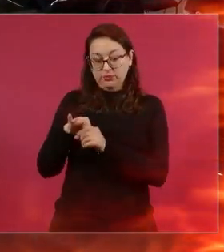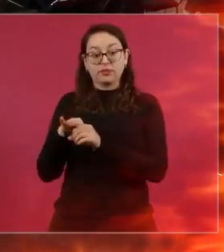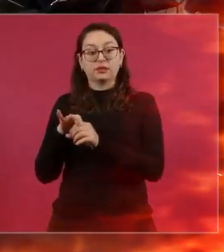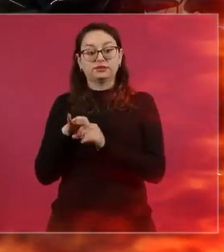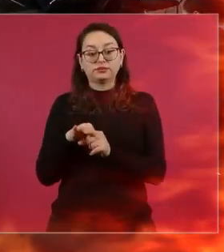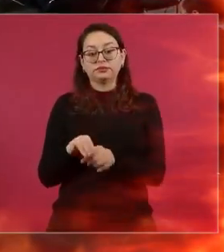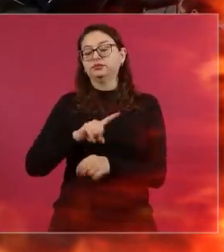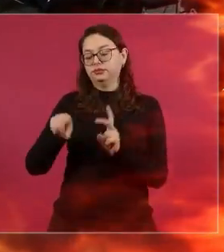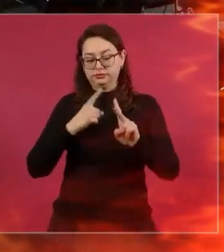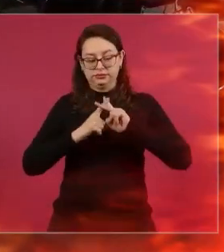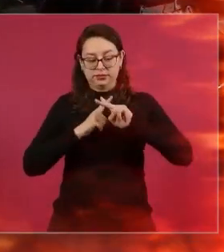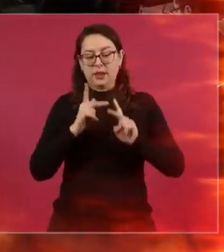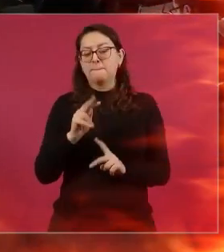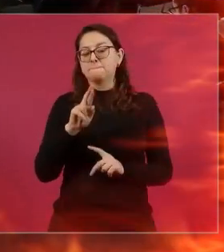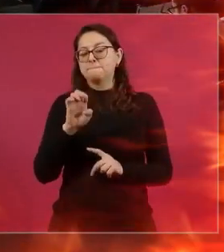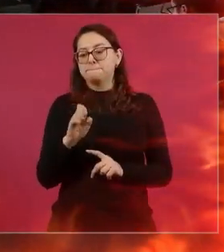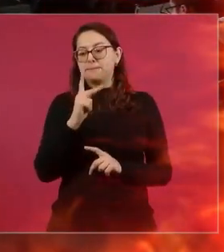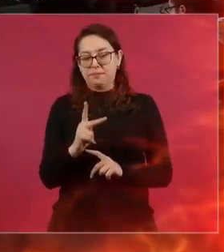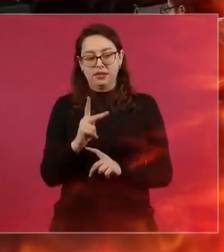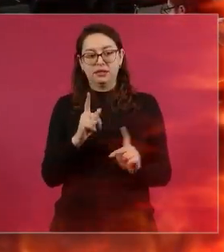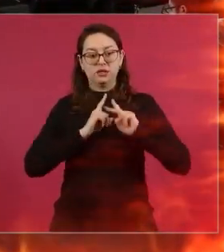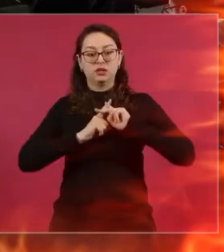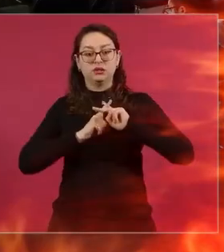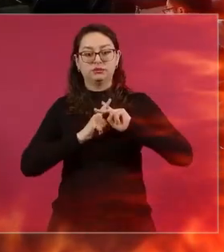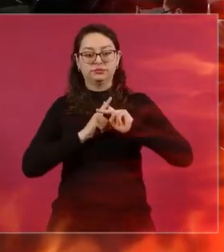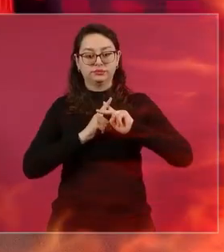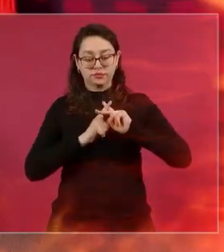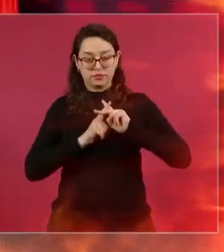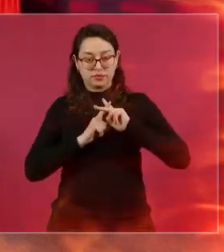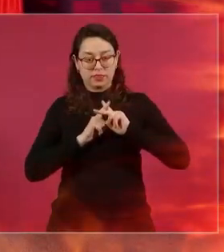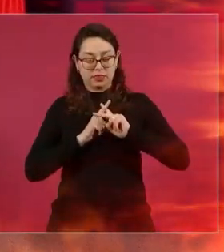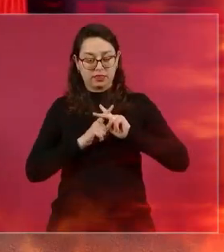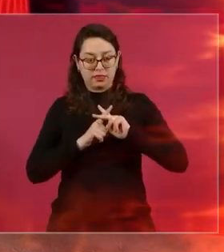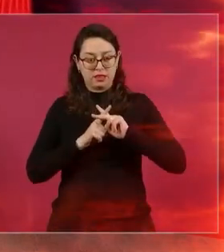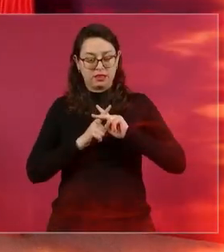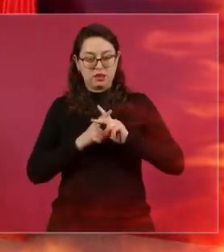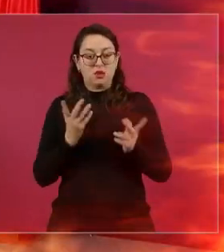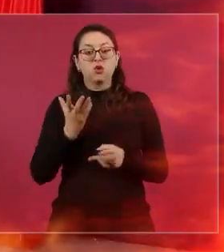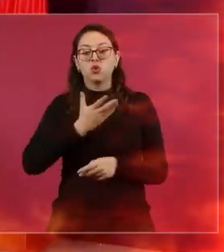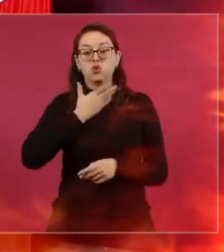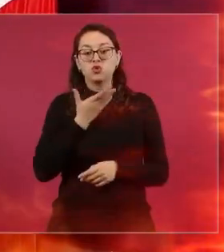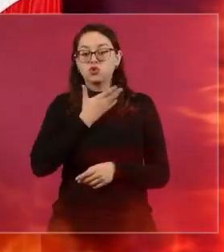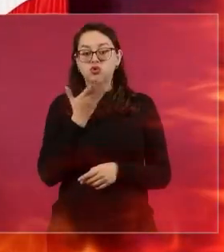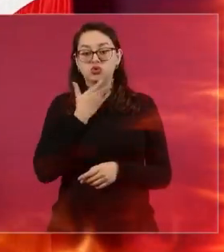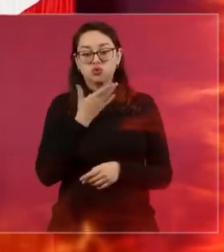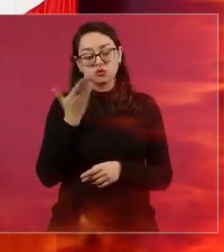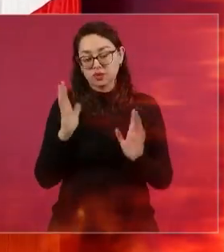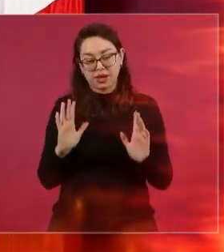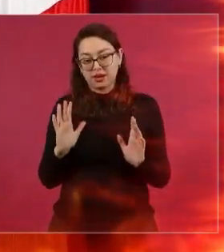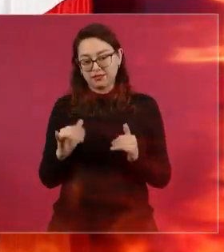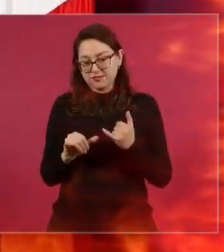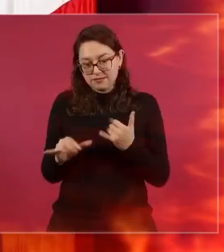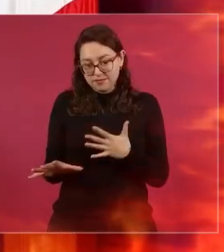resultados y se trataba de una elección entonces los datos llegaban de manera aleatoria y estaba